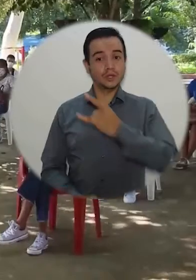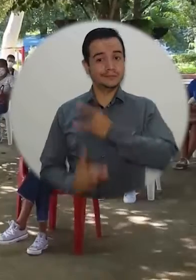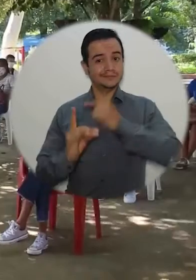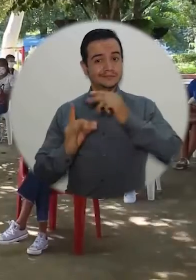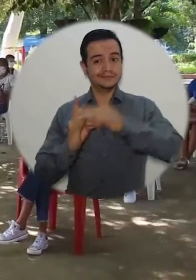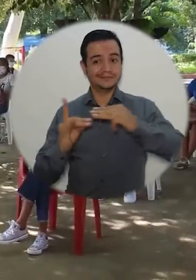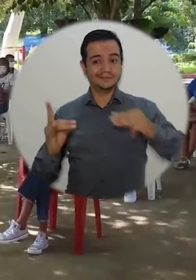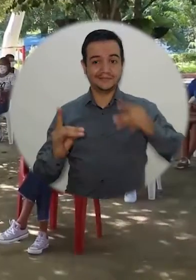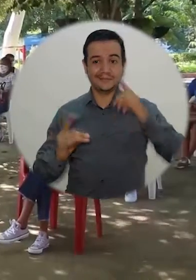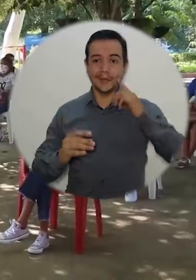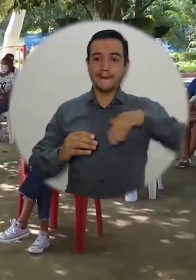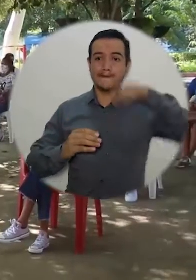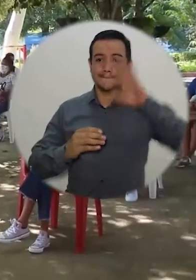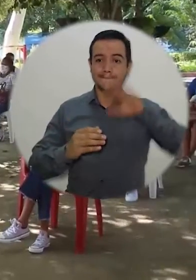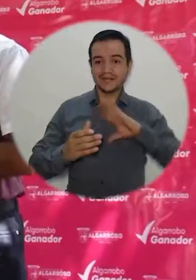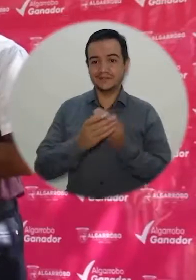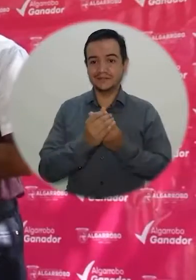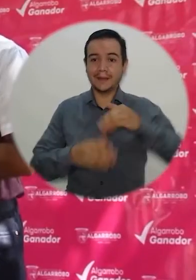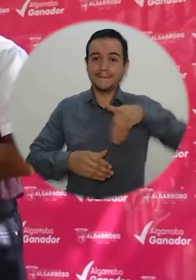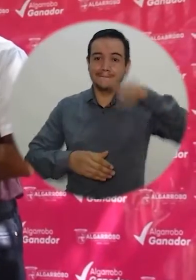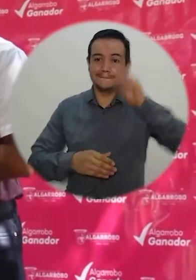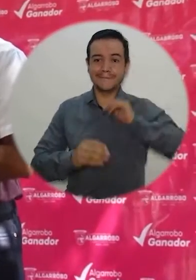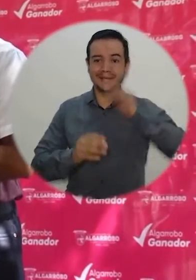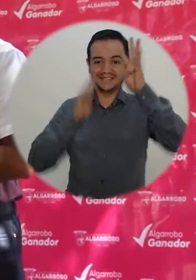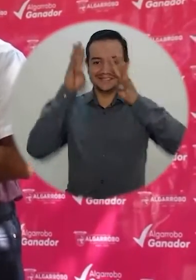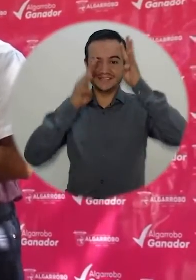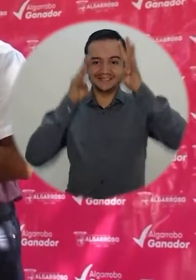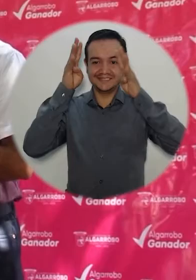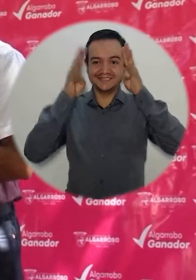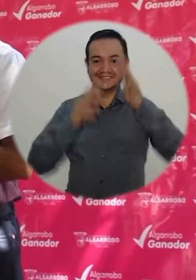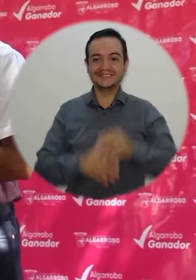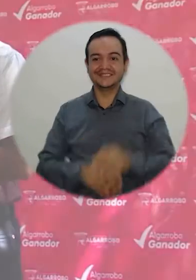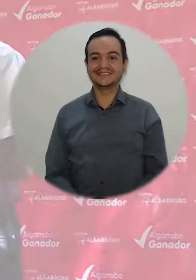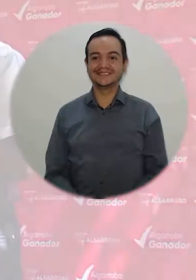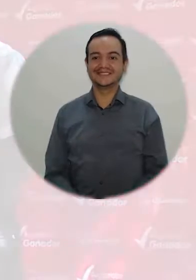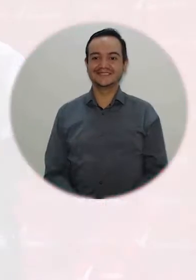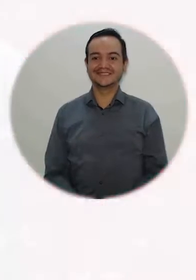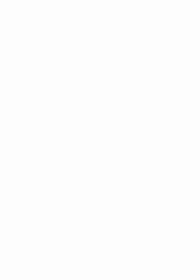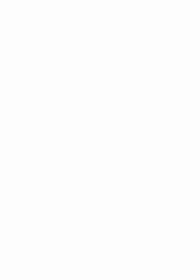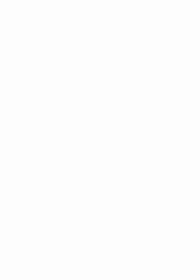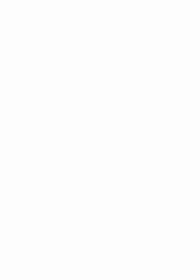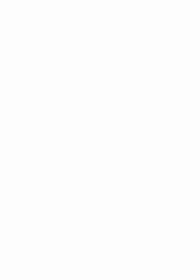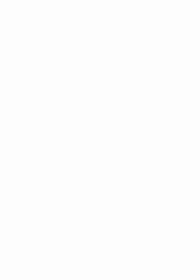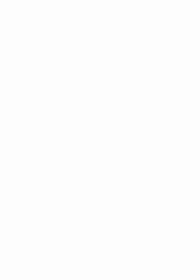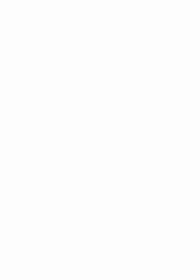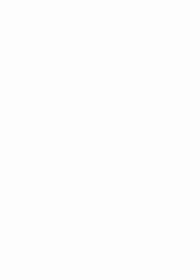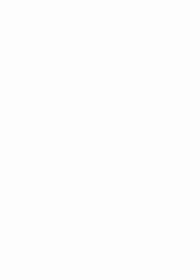Universidad de Montalena, más inteligente e innovadora.